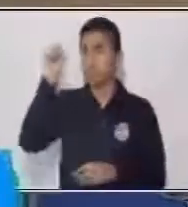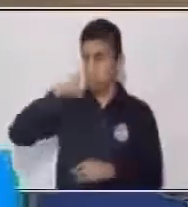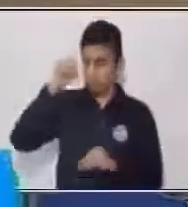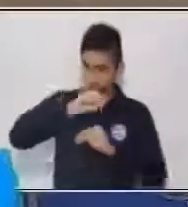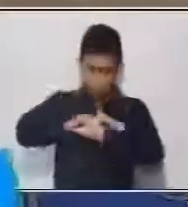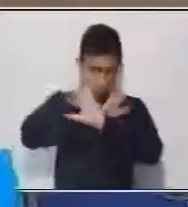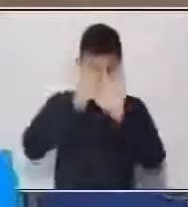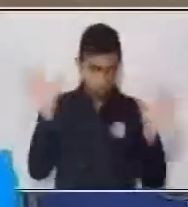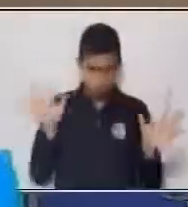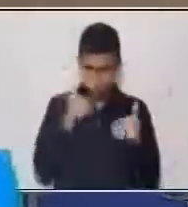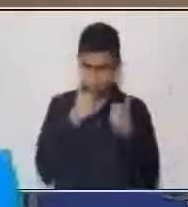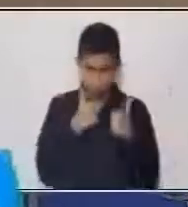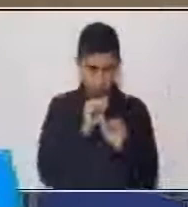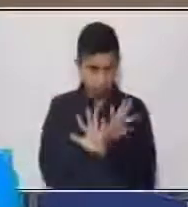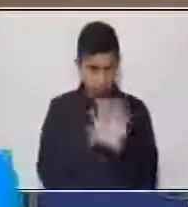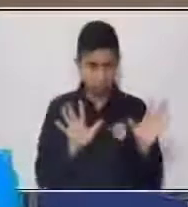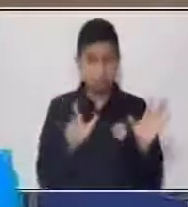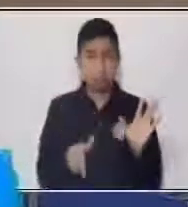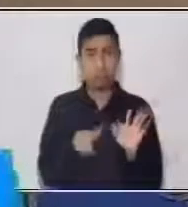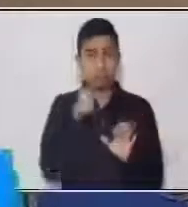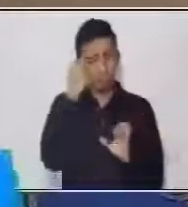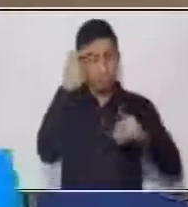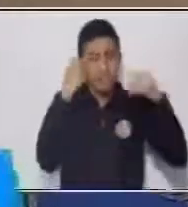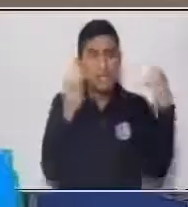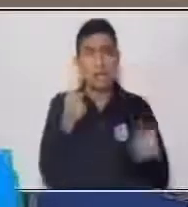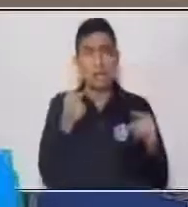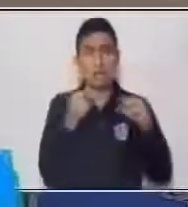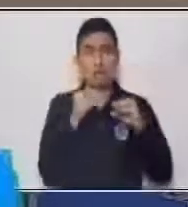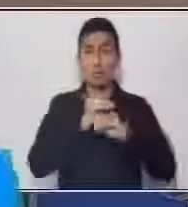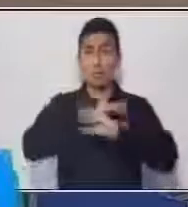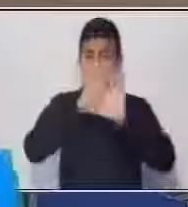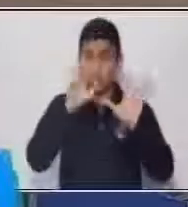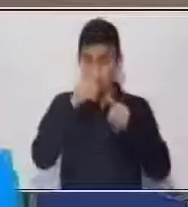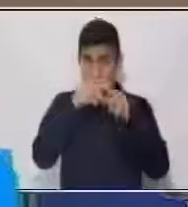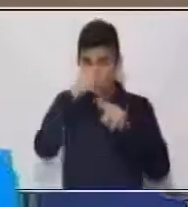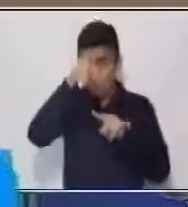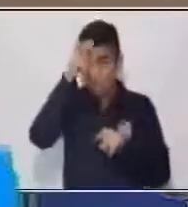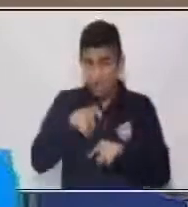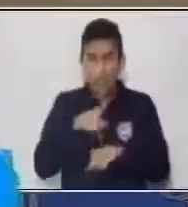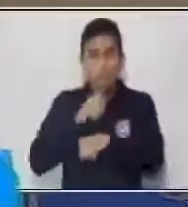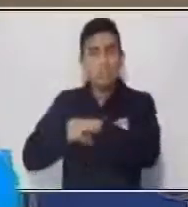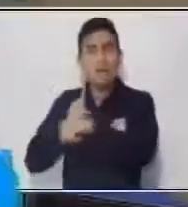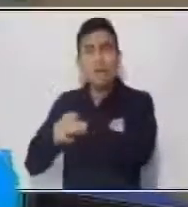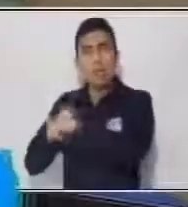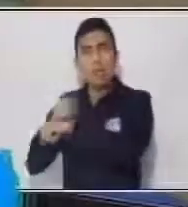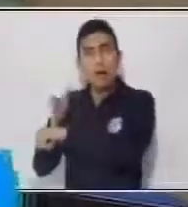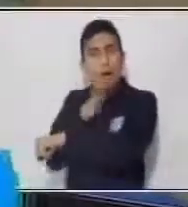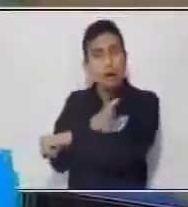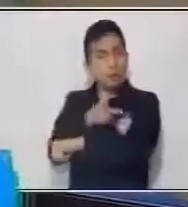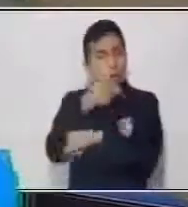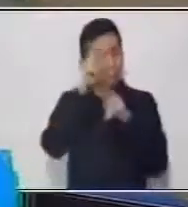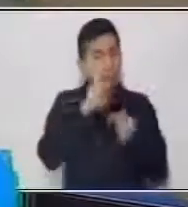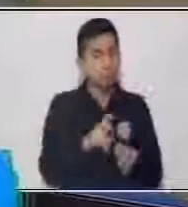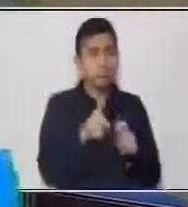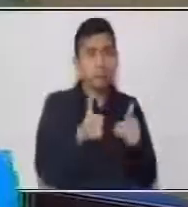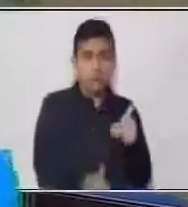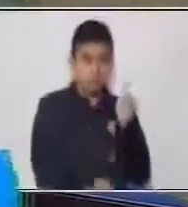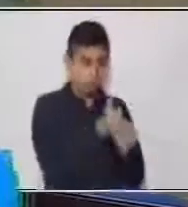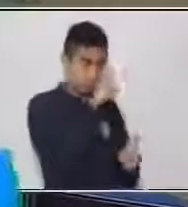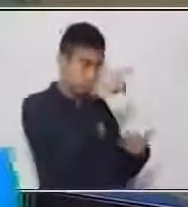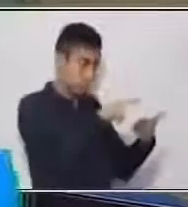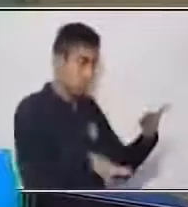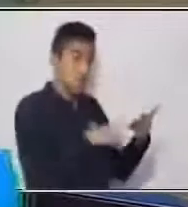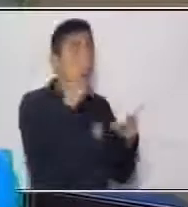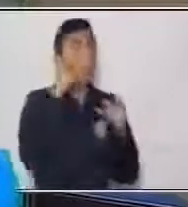en ese momento estamos sacando conclusiones rápidas, pero tú te puedes tomar el tiempo de poder indagar más, poder leer otros